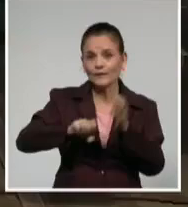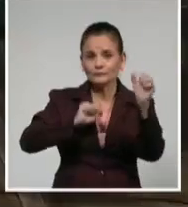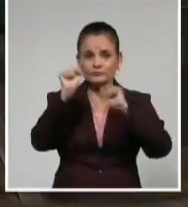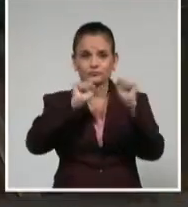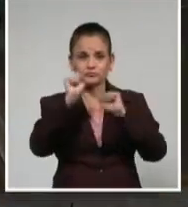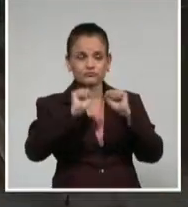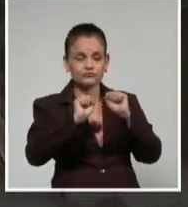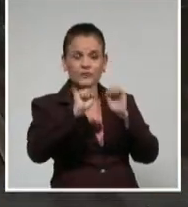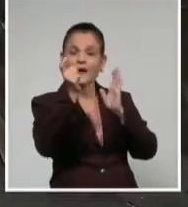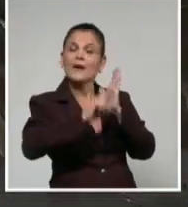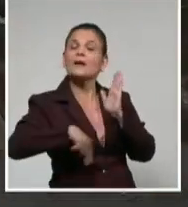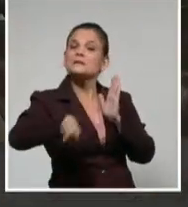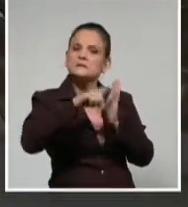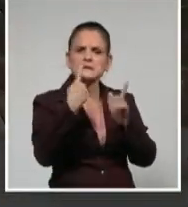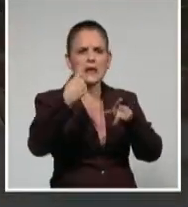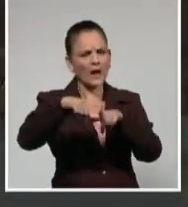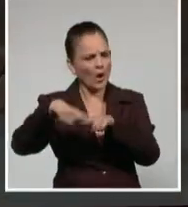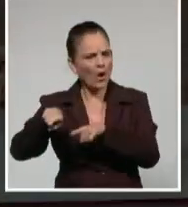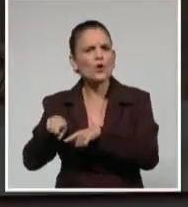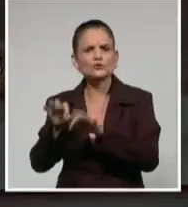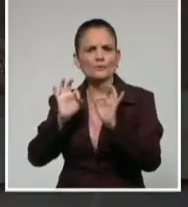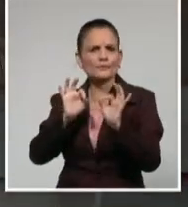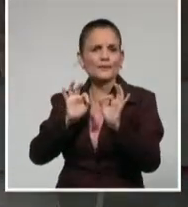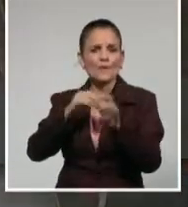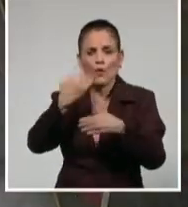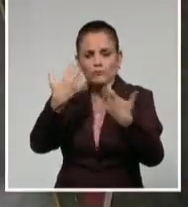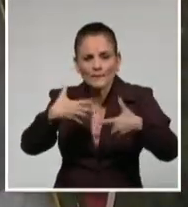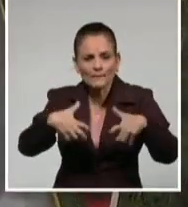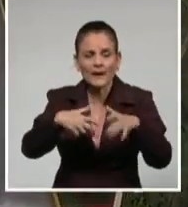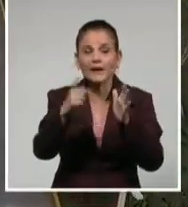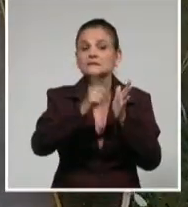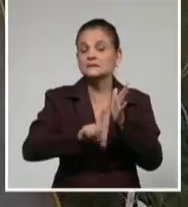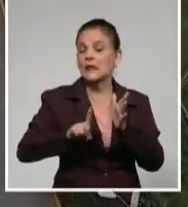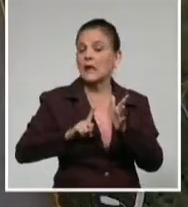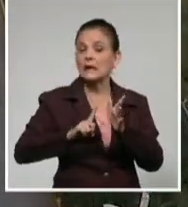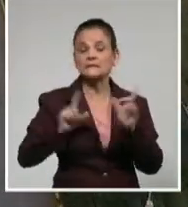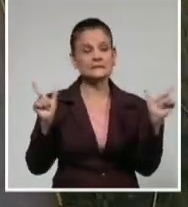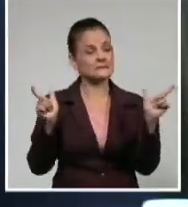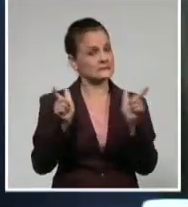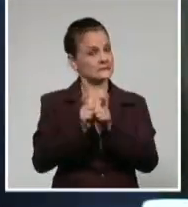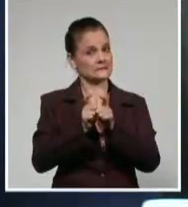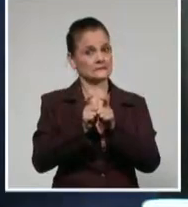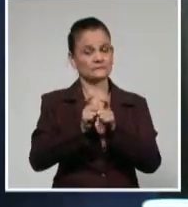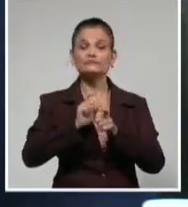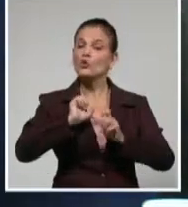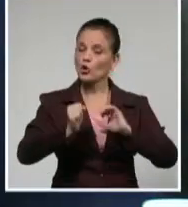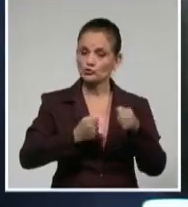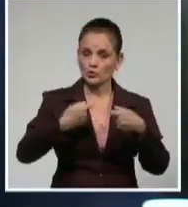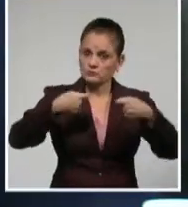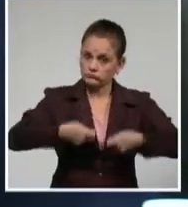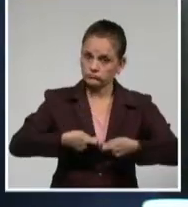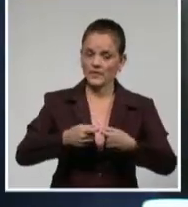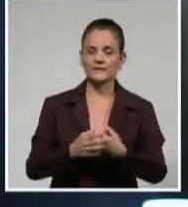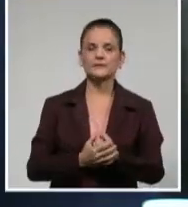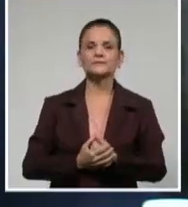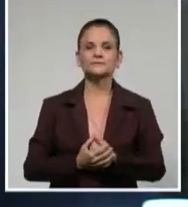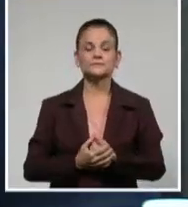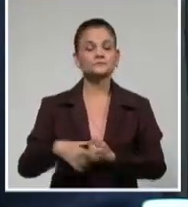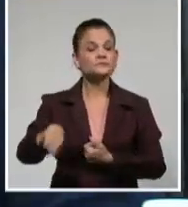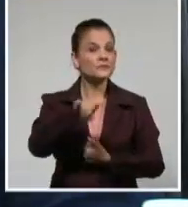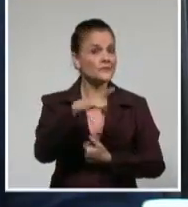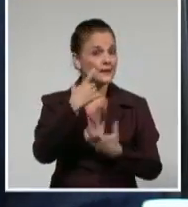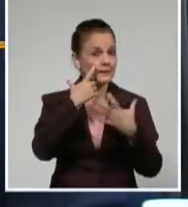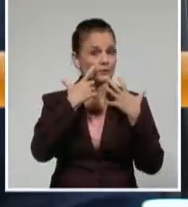que entregan electricidad es limitado. Es importante que en todos los